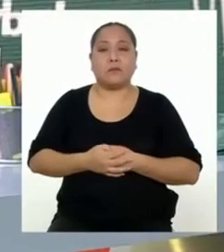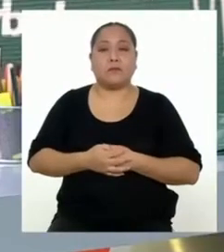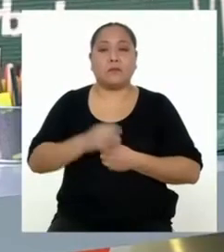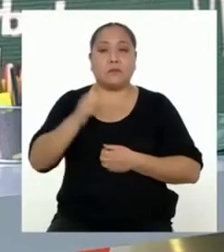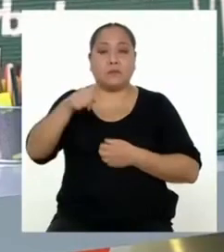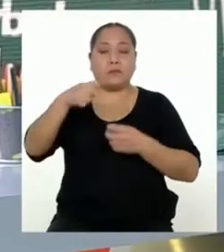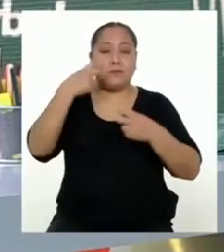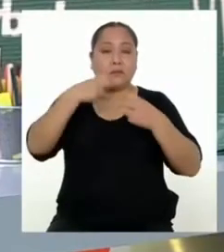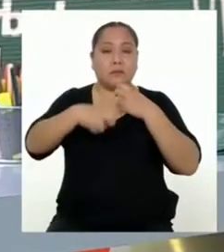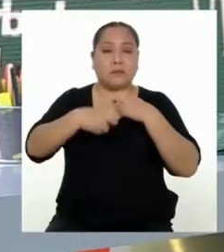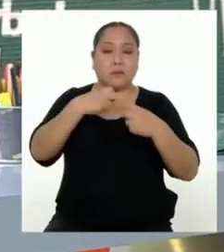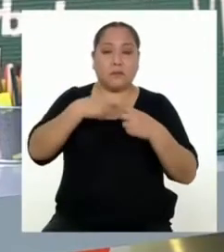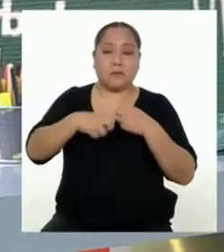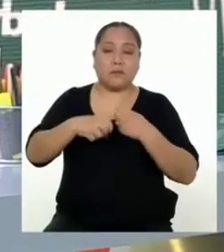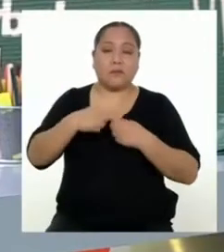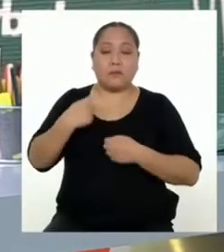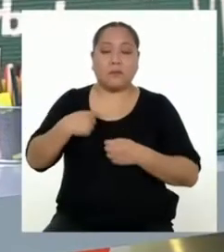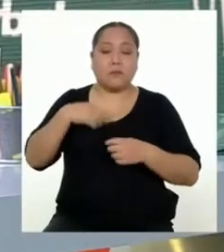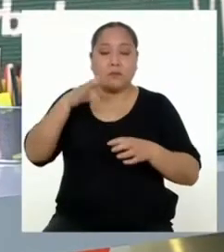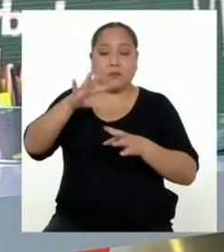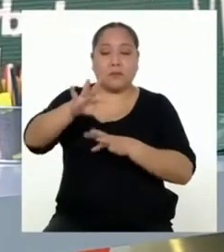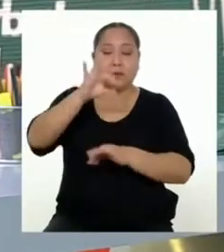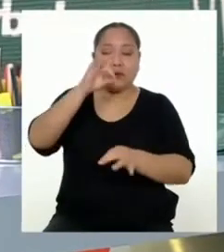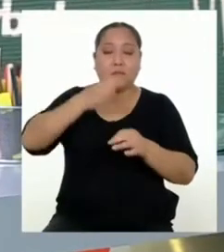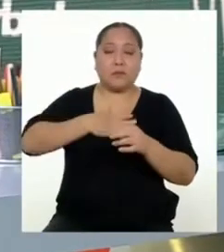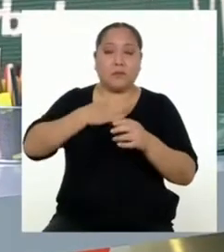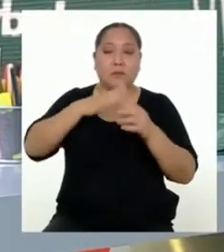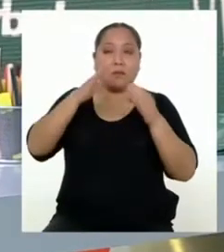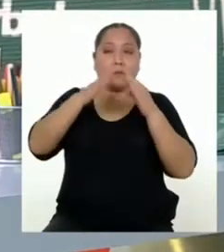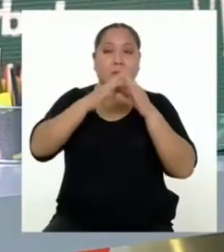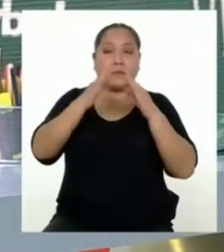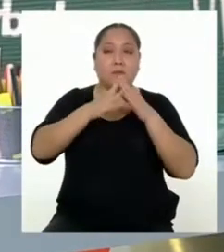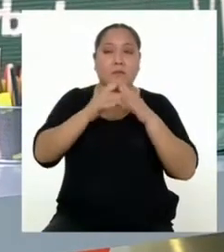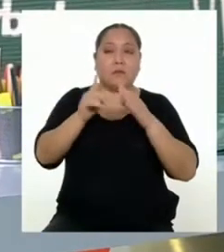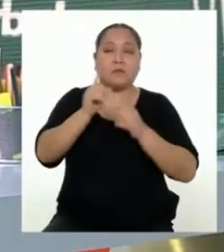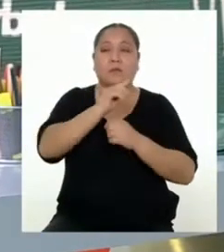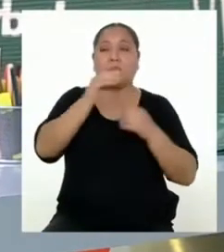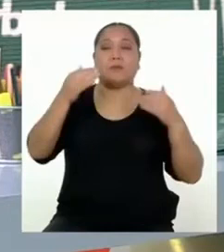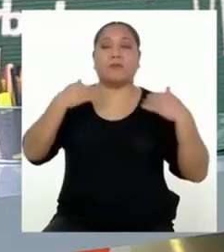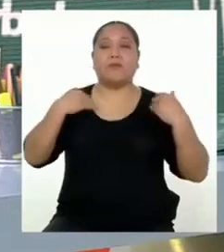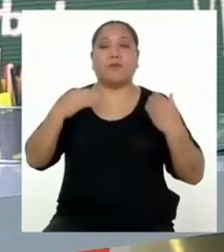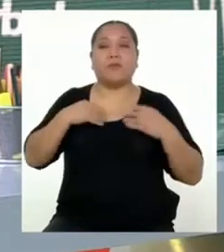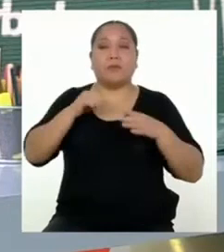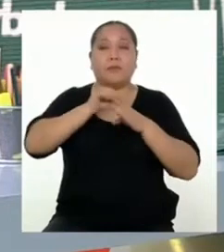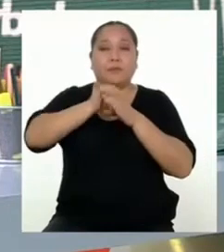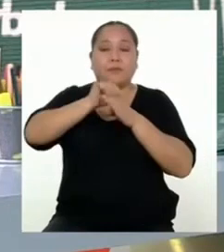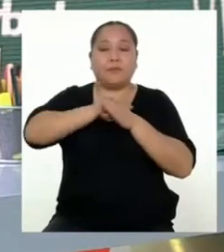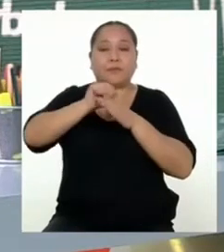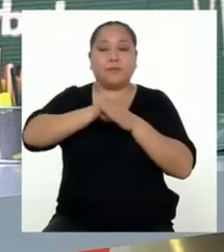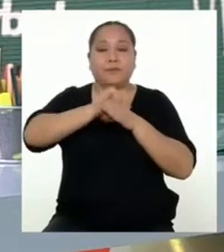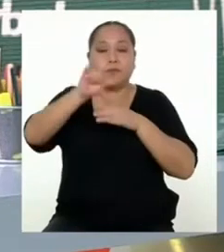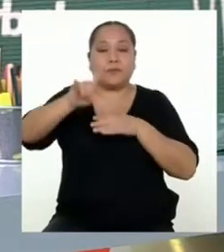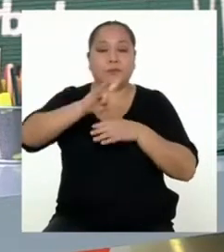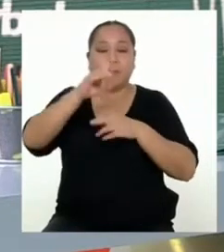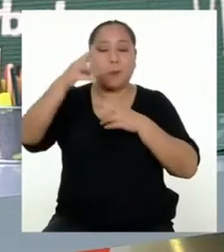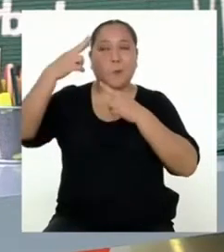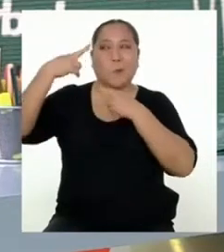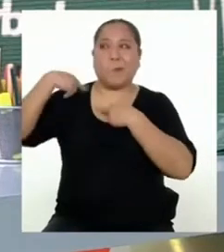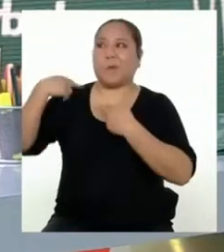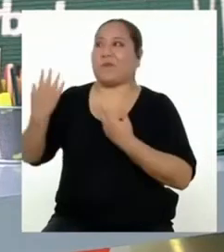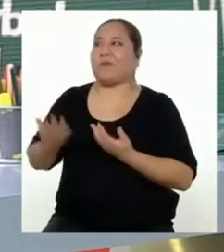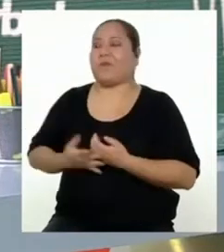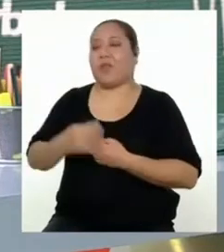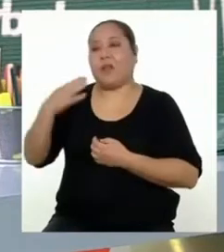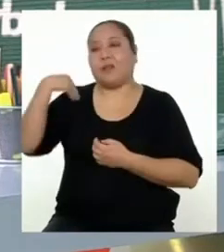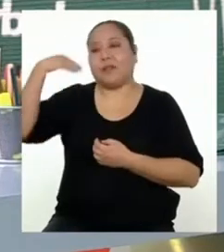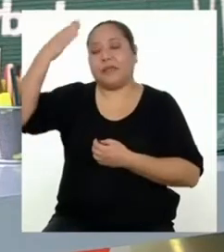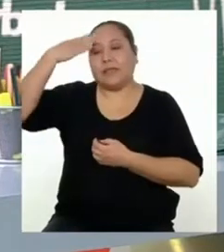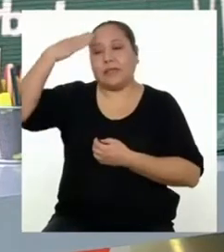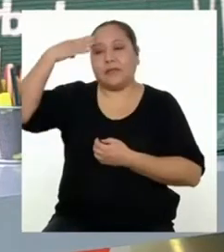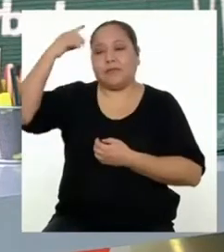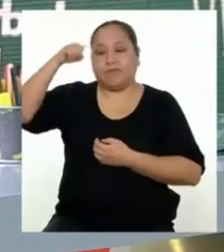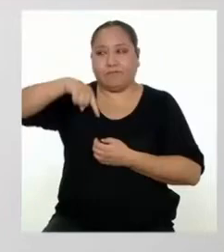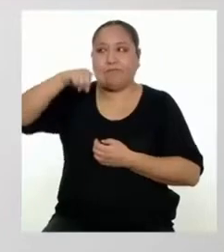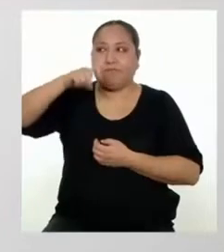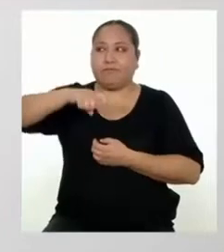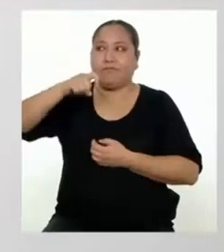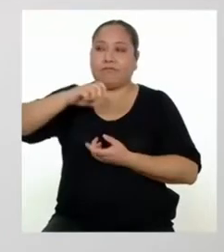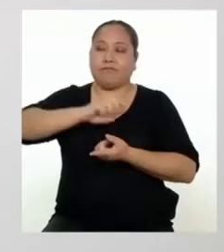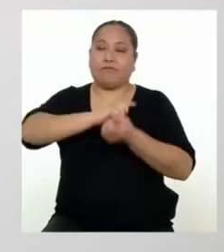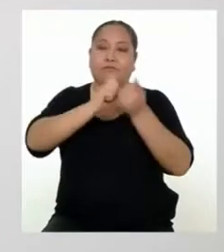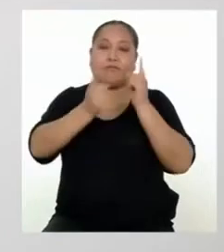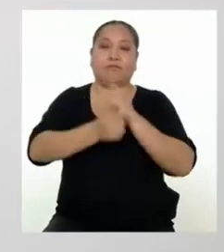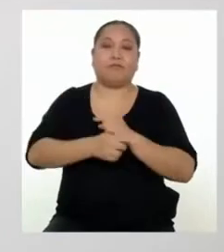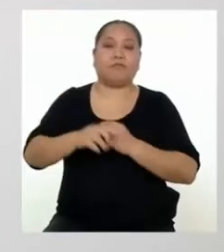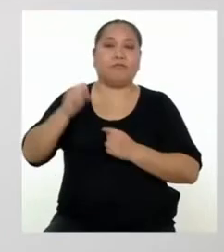El problema que hemos identificado en mi casa es que no tenemos práctica de consumo responsable y sabemos que debemos cambiar.